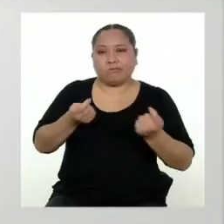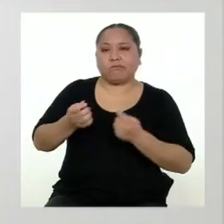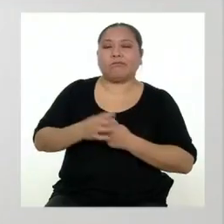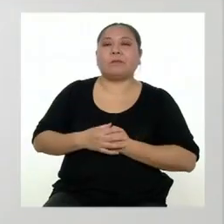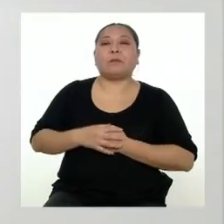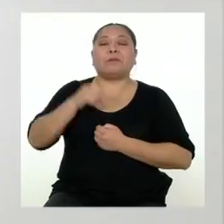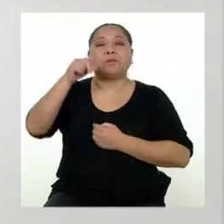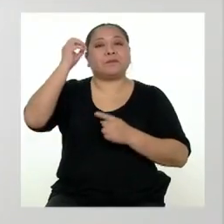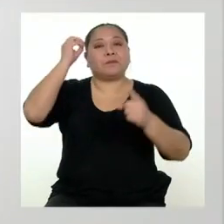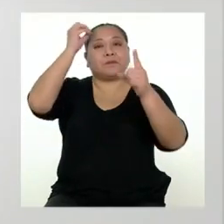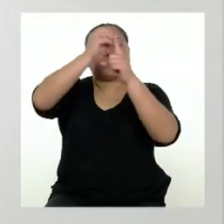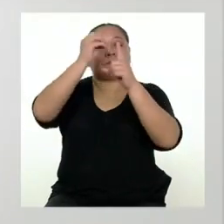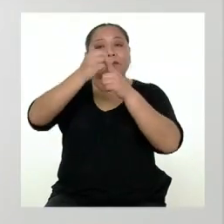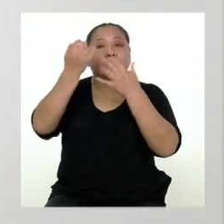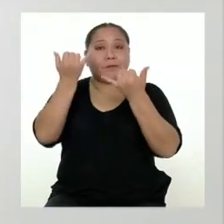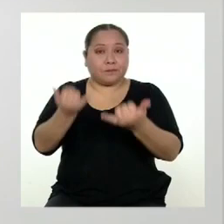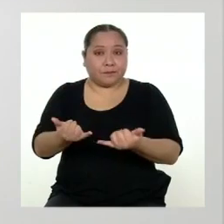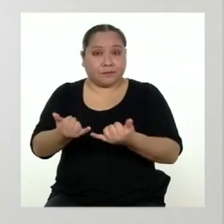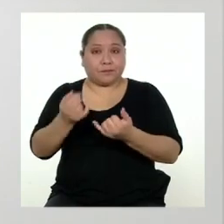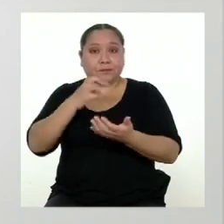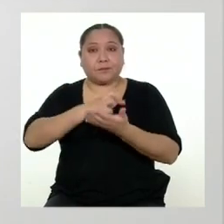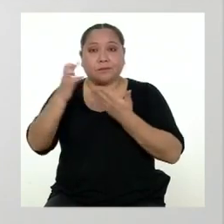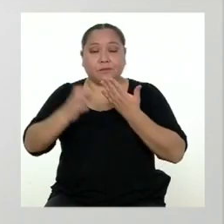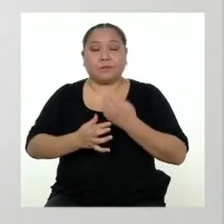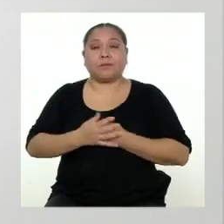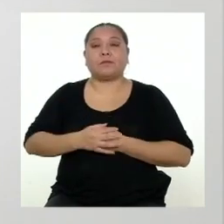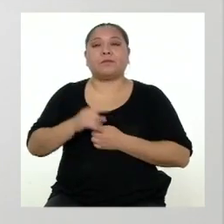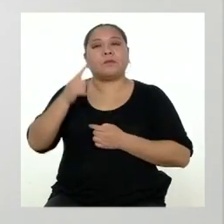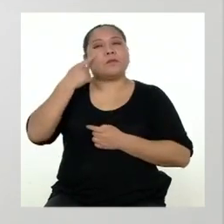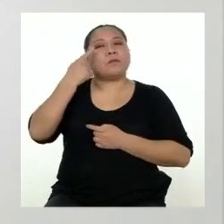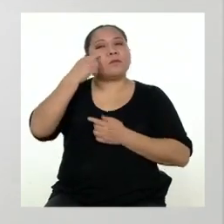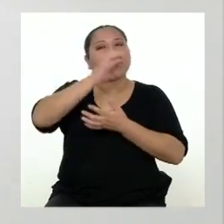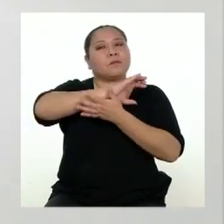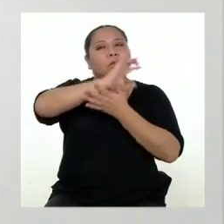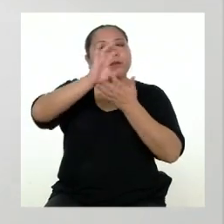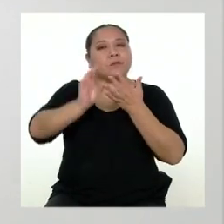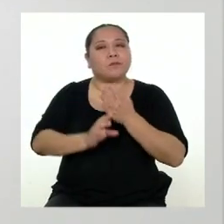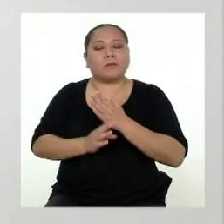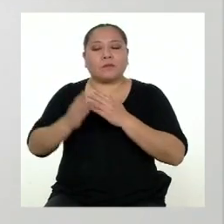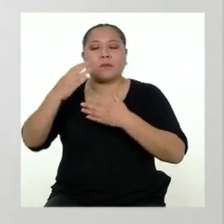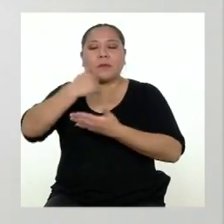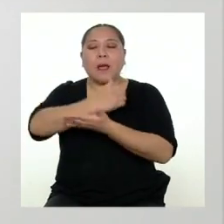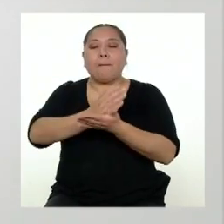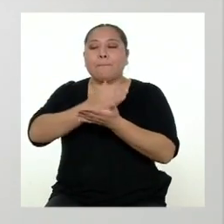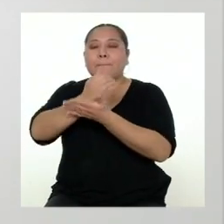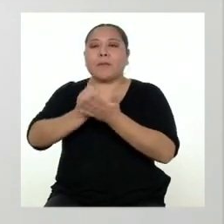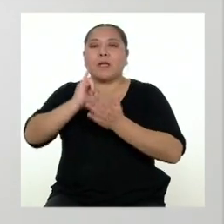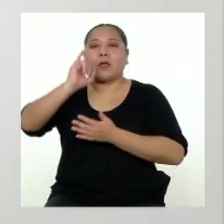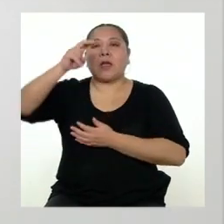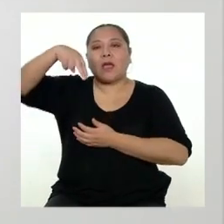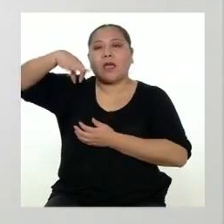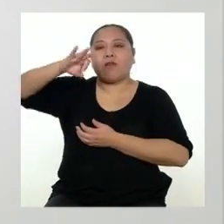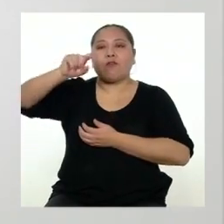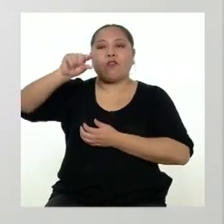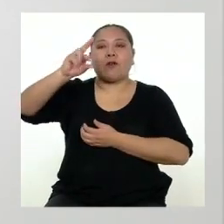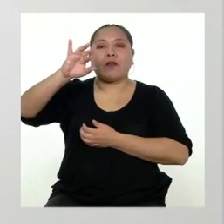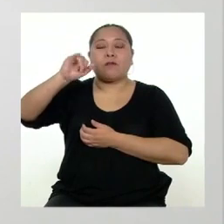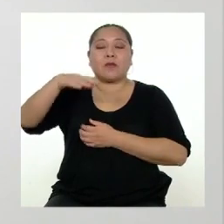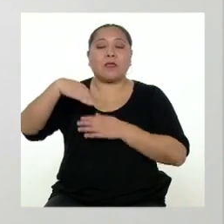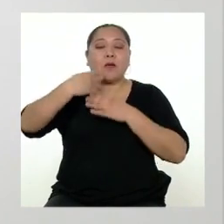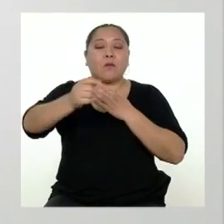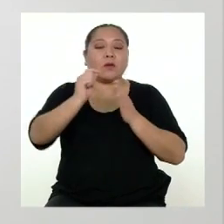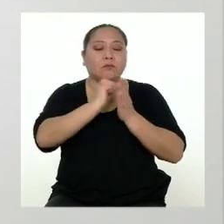El propósito de la sesión de hoy es conocer las características y la estructura que tiene una infografía. Luego